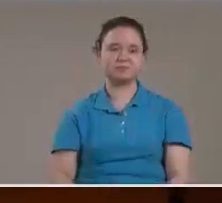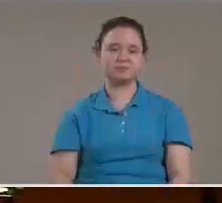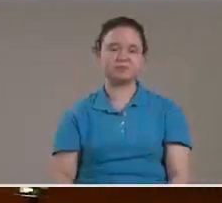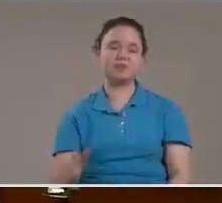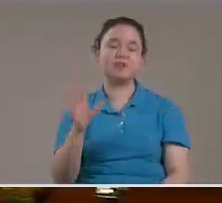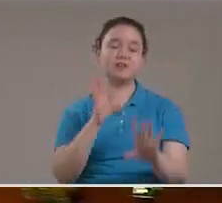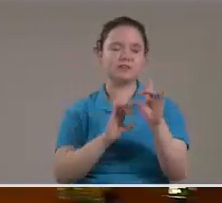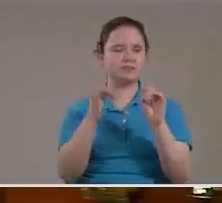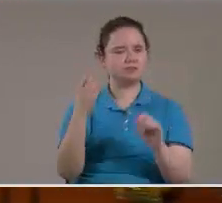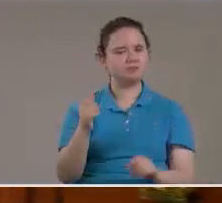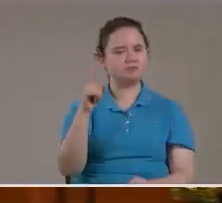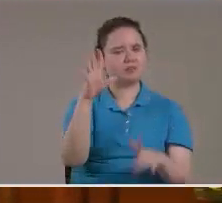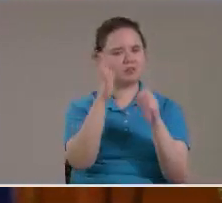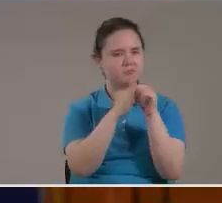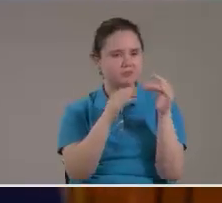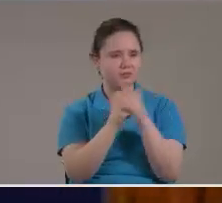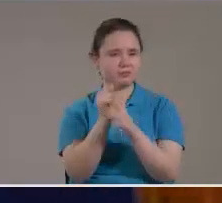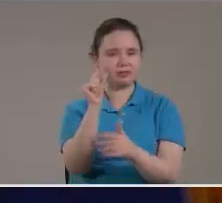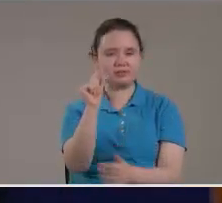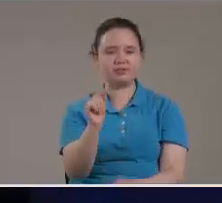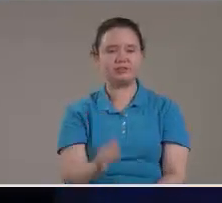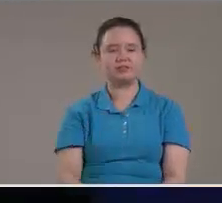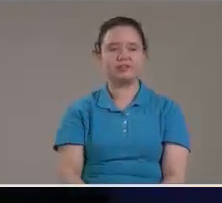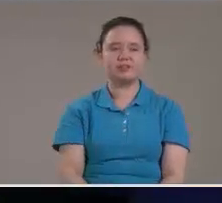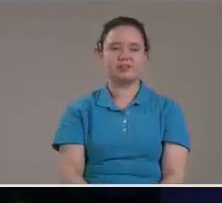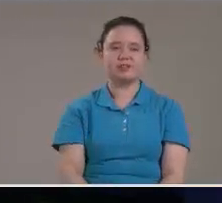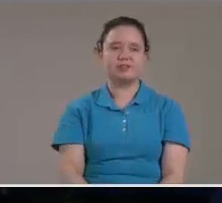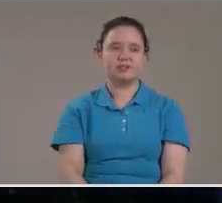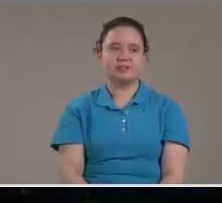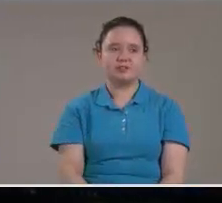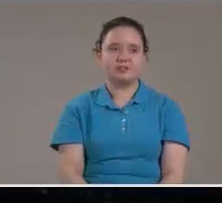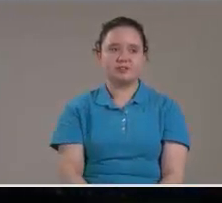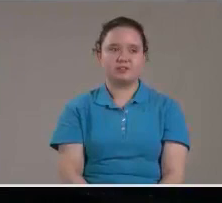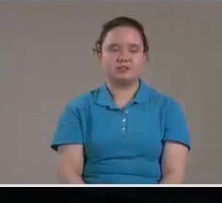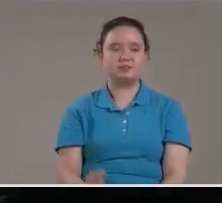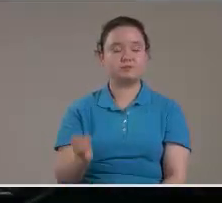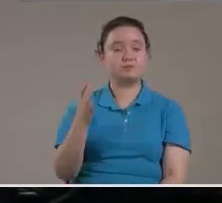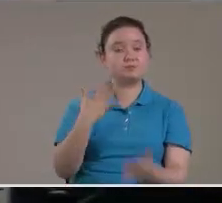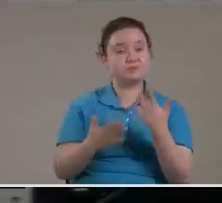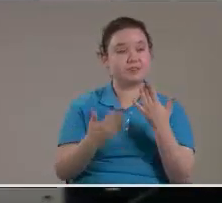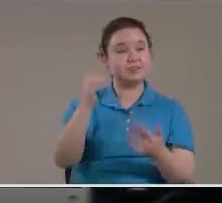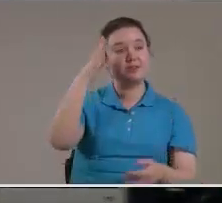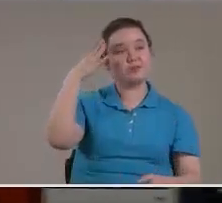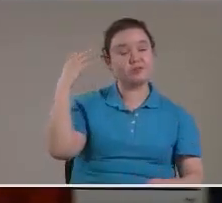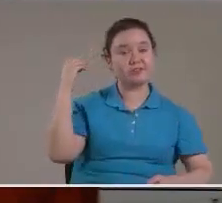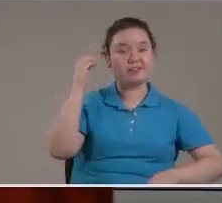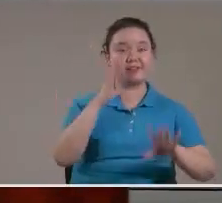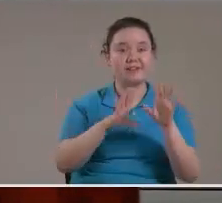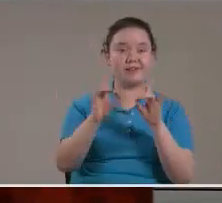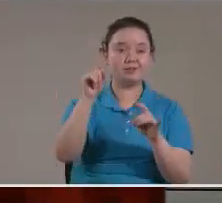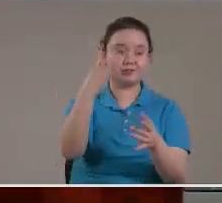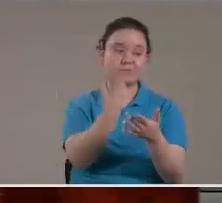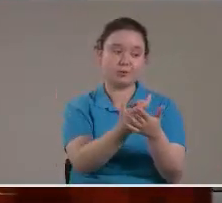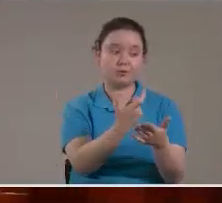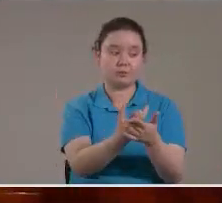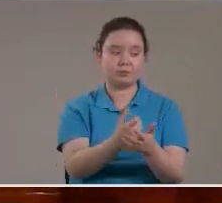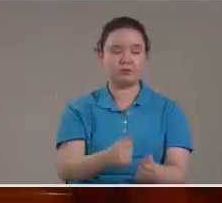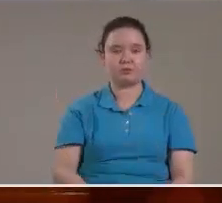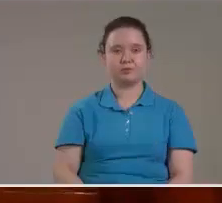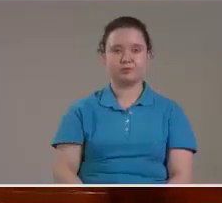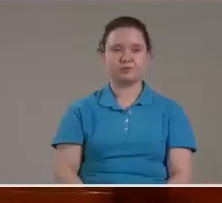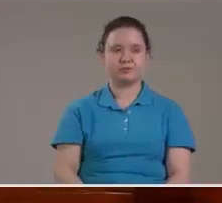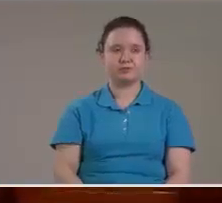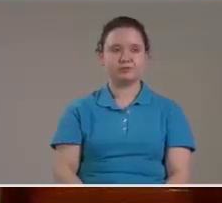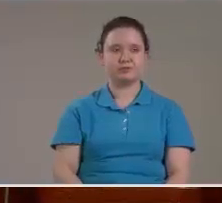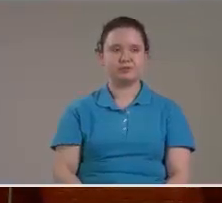¿Alguna vez Usted se ha preocupado Un cachito? A tal punto De olvidar Alguna cosa Que compró Ha pasado